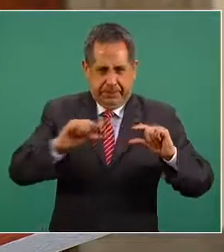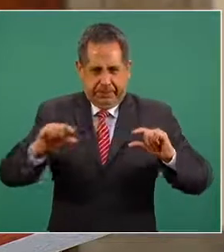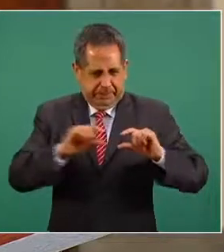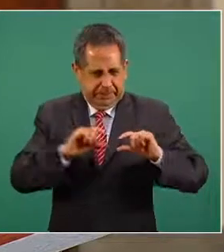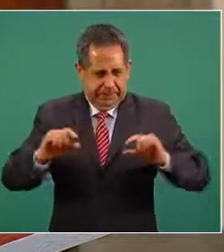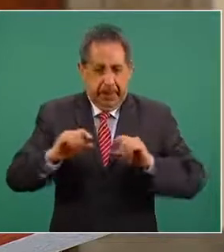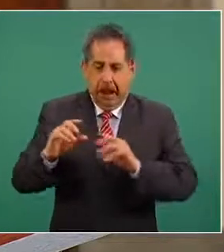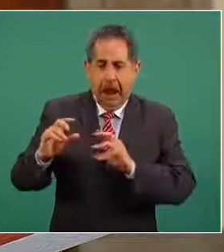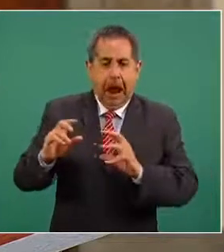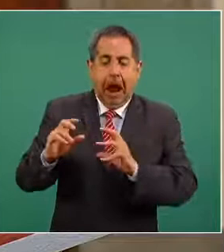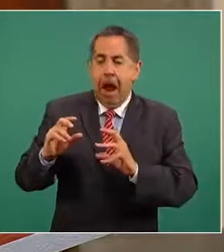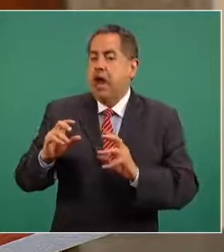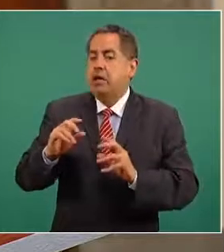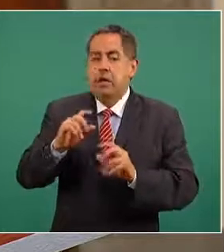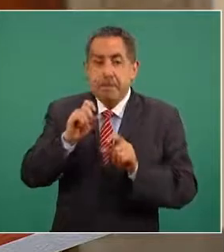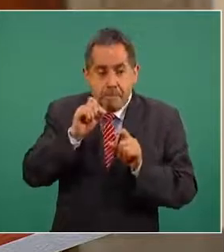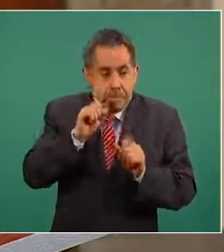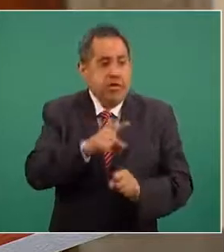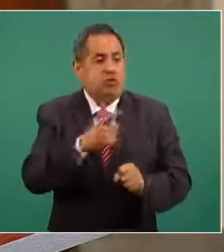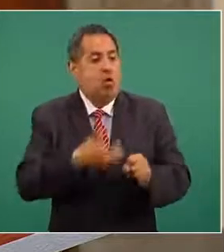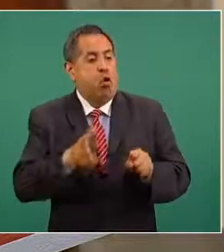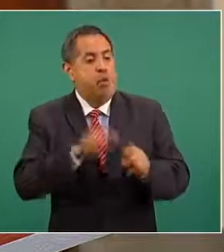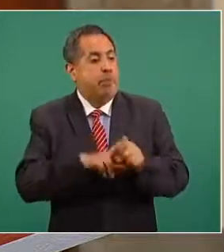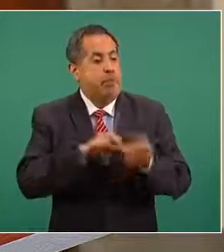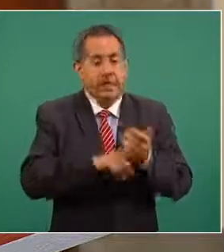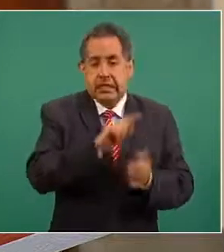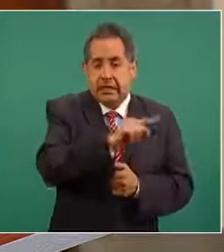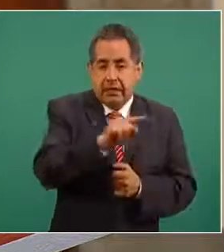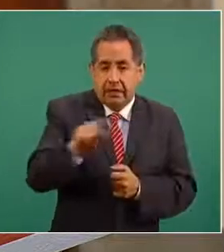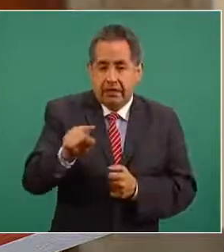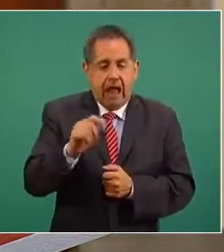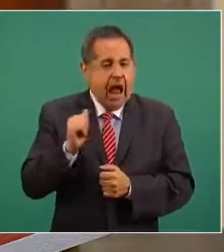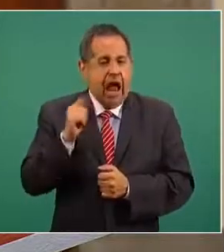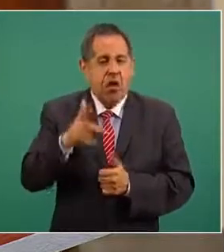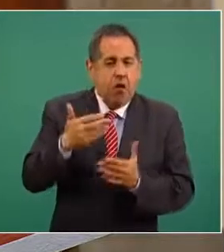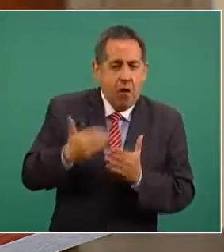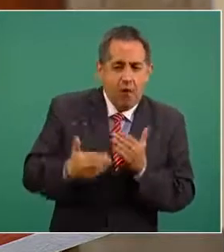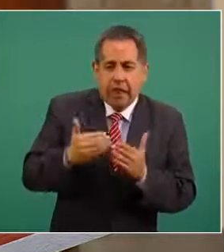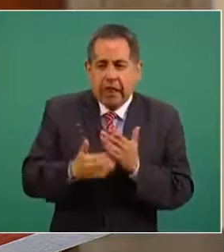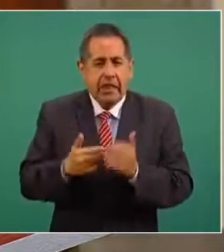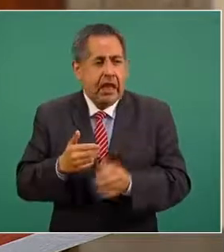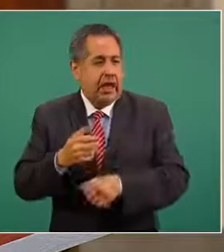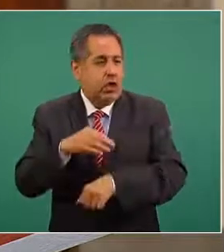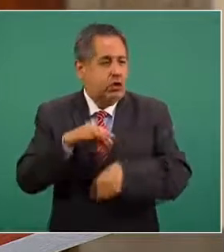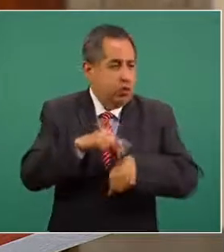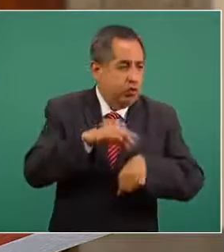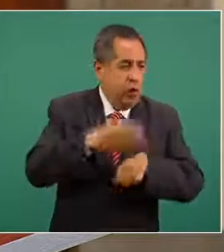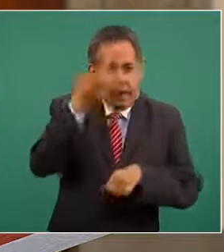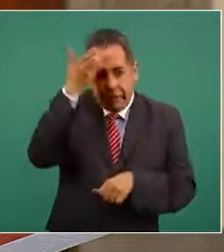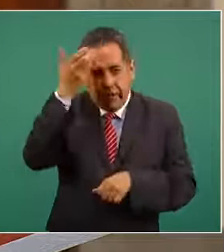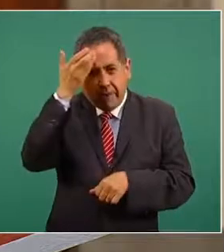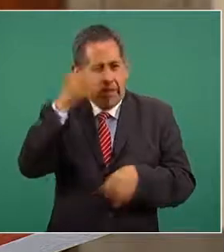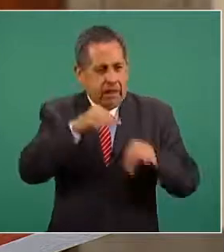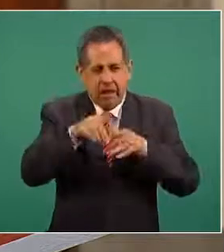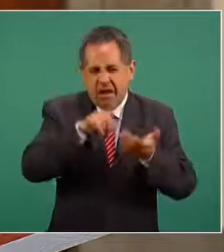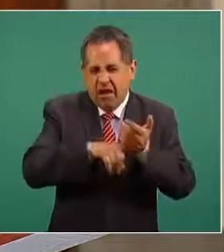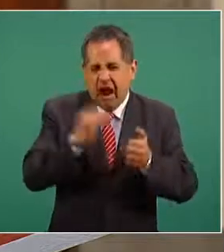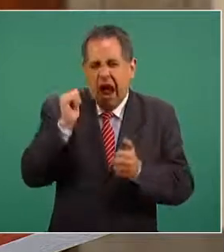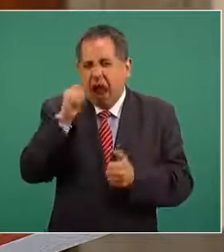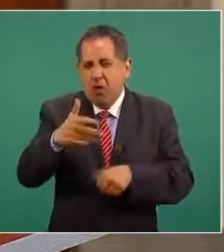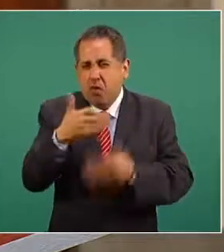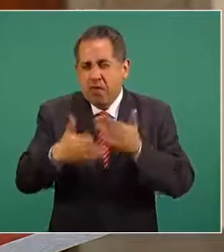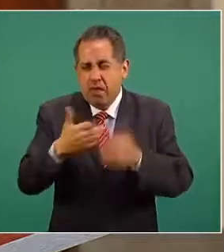regresar a los mismos hospitales si nos faltan médicos enfermeras trabajadores de la salud por